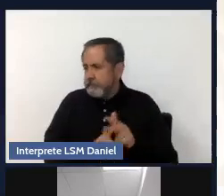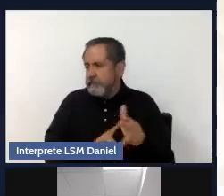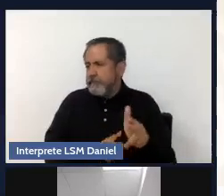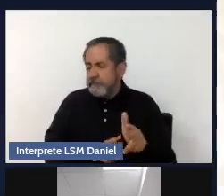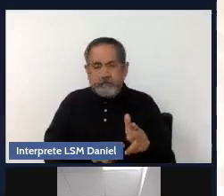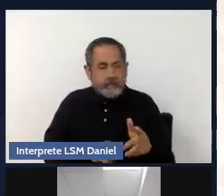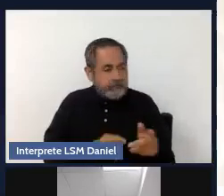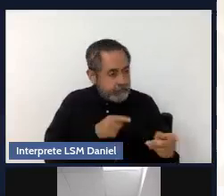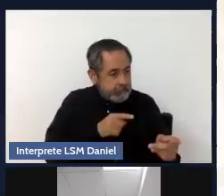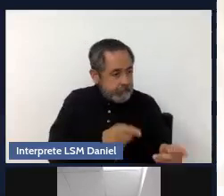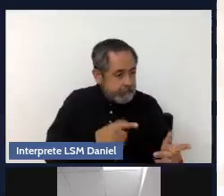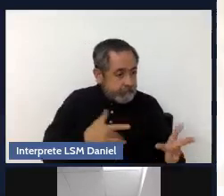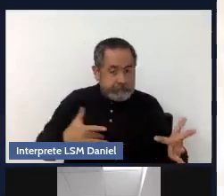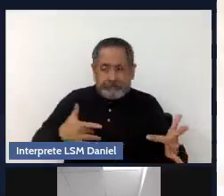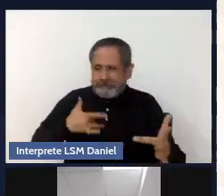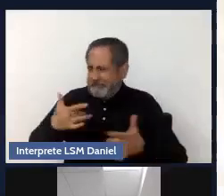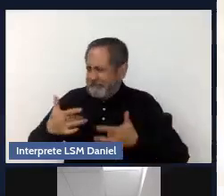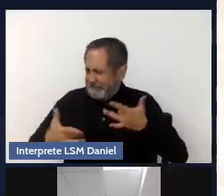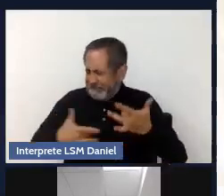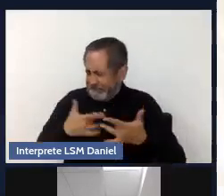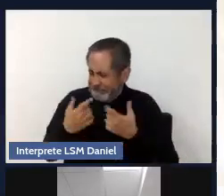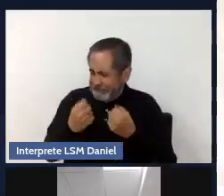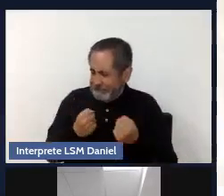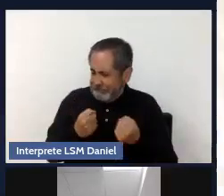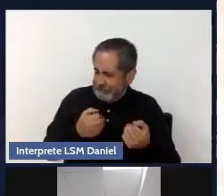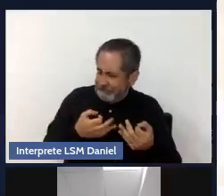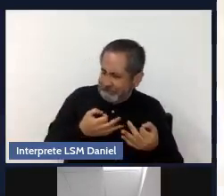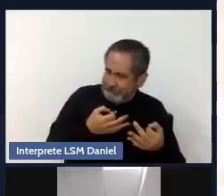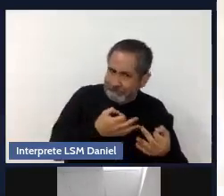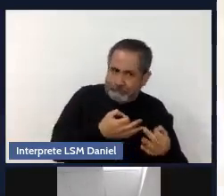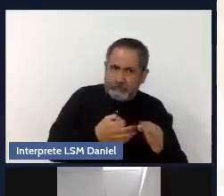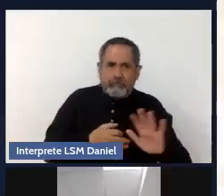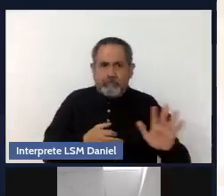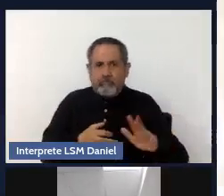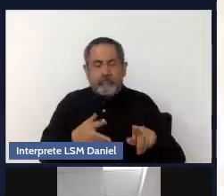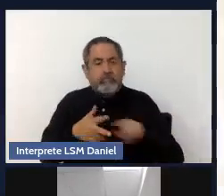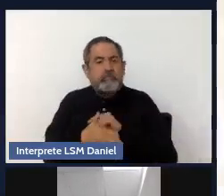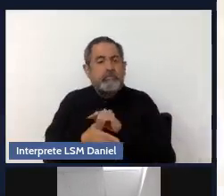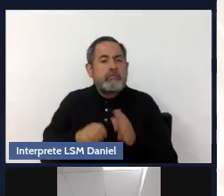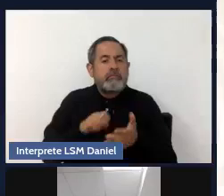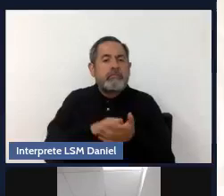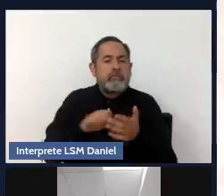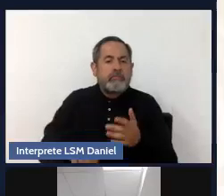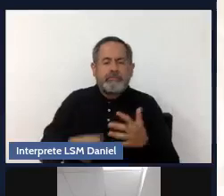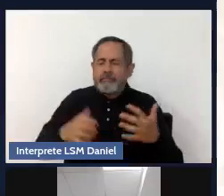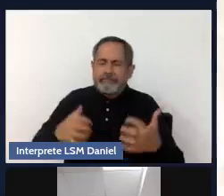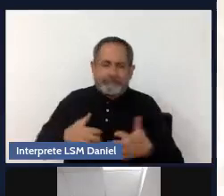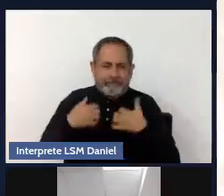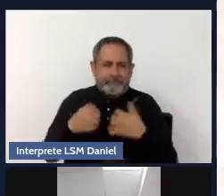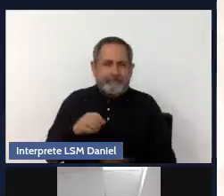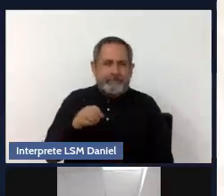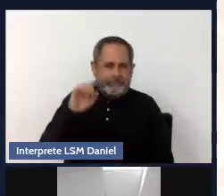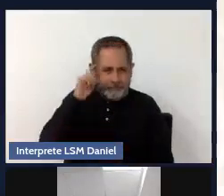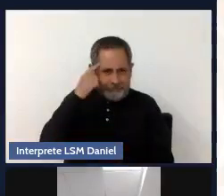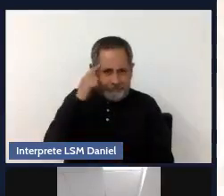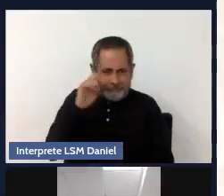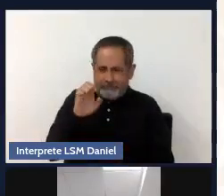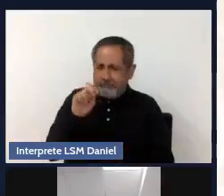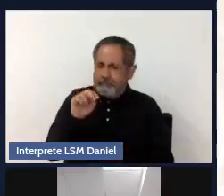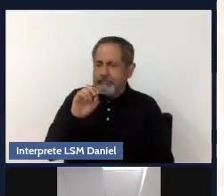emoción muy intensa. Y qué pasa, vamos a poner un ejemplo del enojo, que es una de las emociones